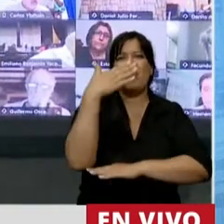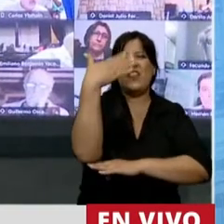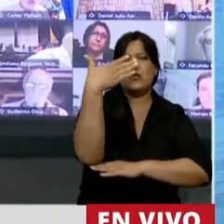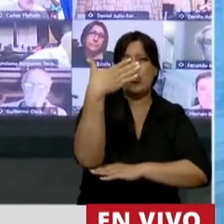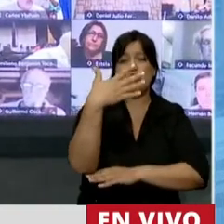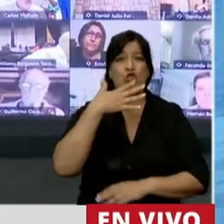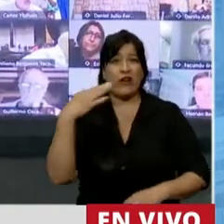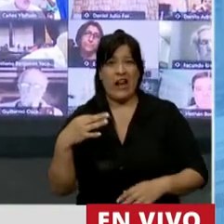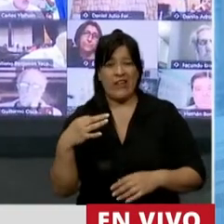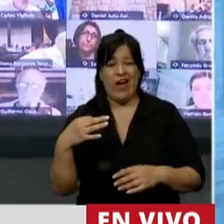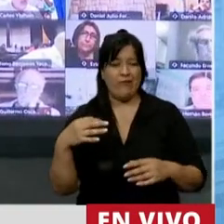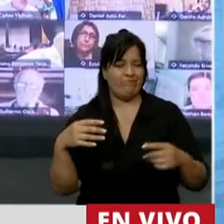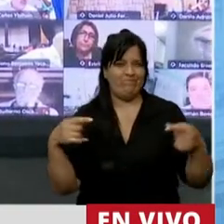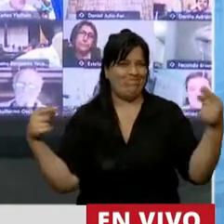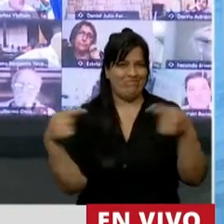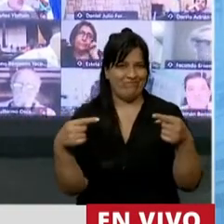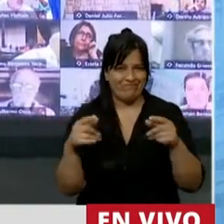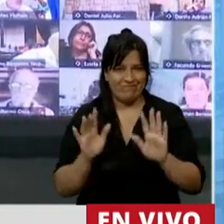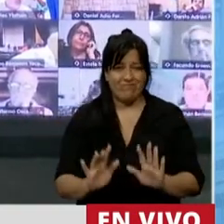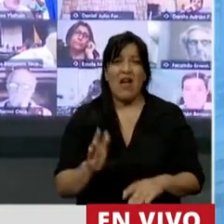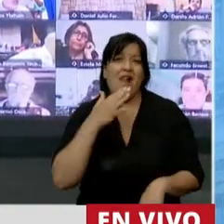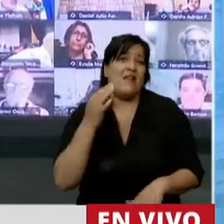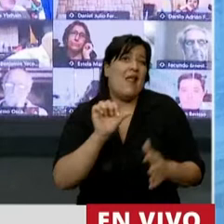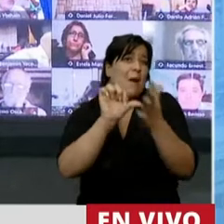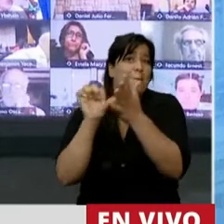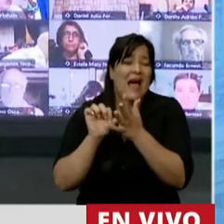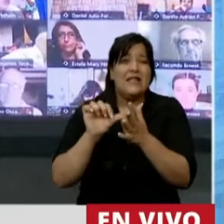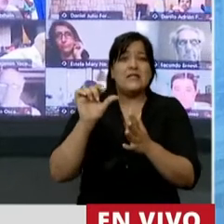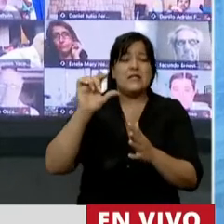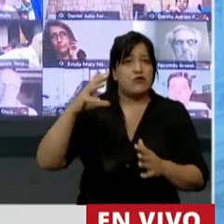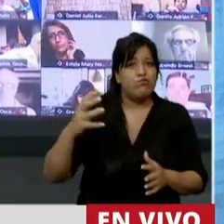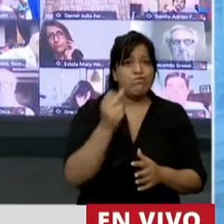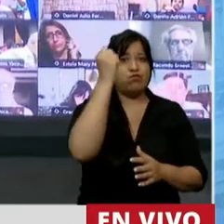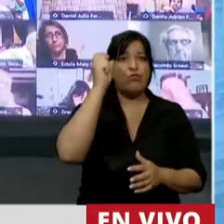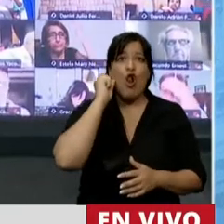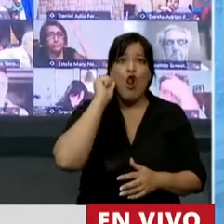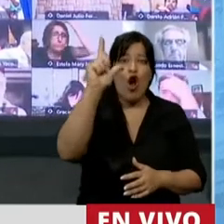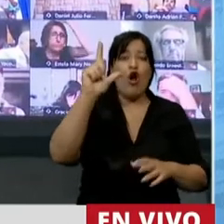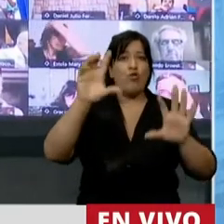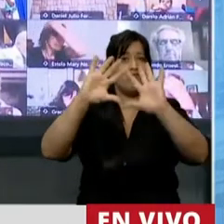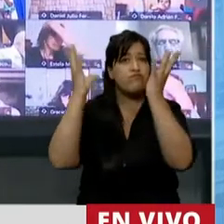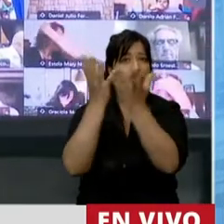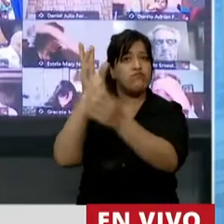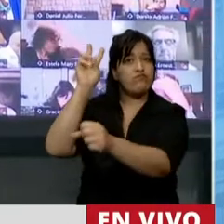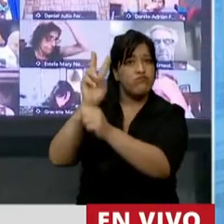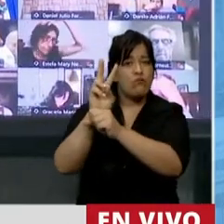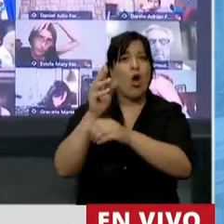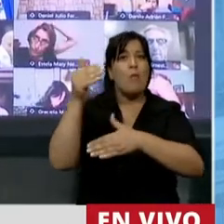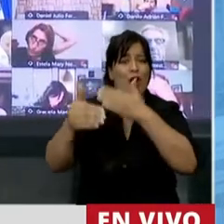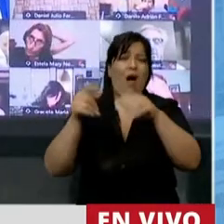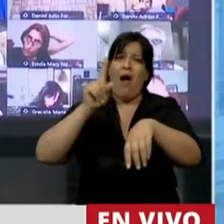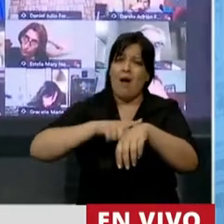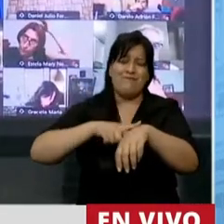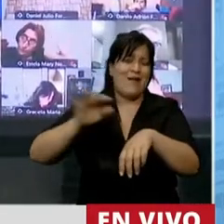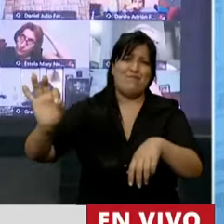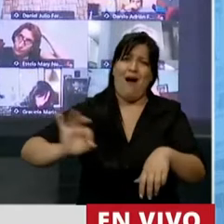la realidad, ¿no? Entonces, la verdad que los países que lograron realmente respetar el medio ambiente lo hicieron en procesos que les llevó muchísimos